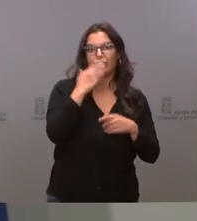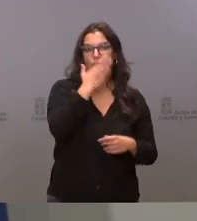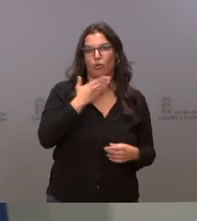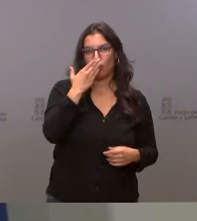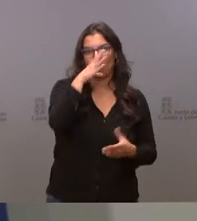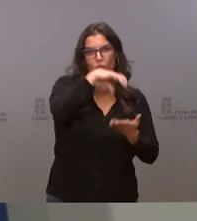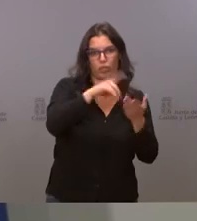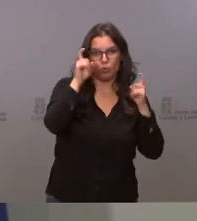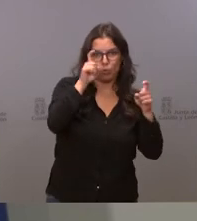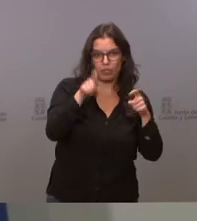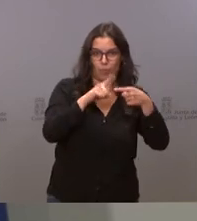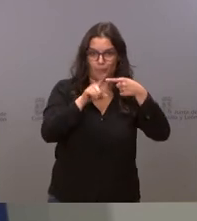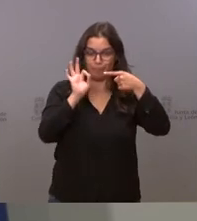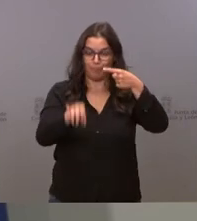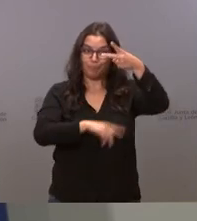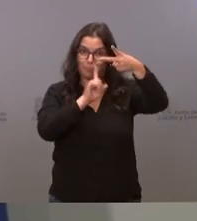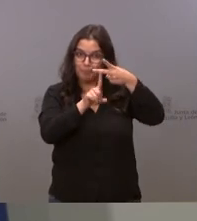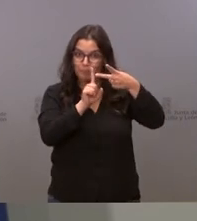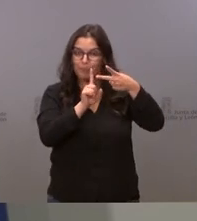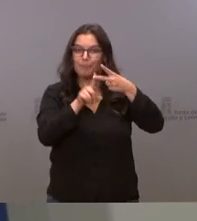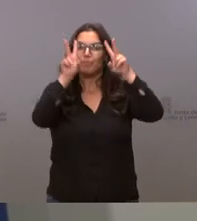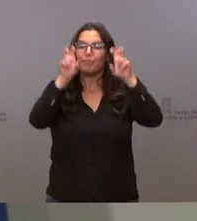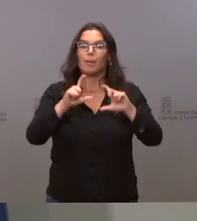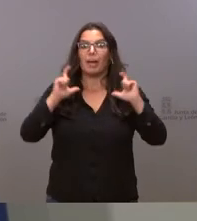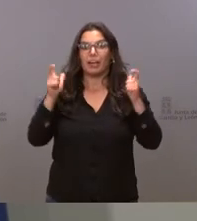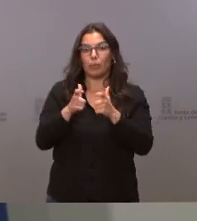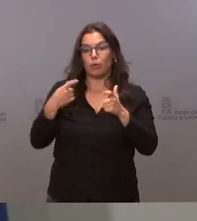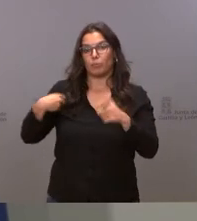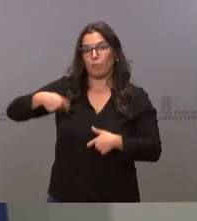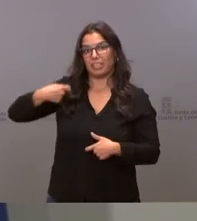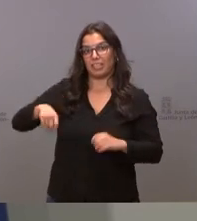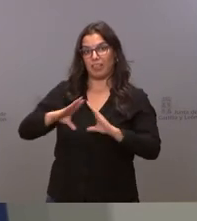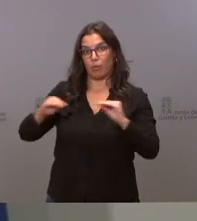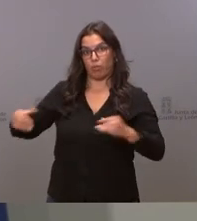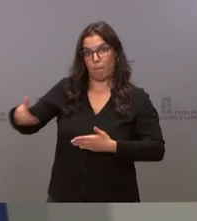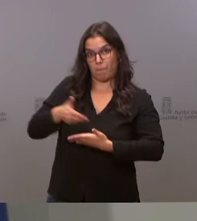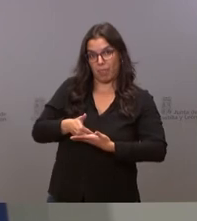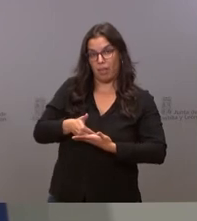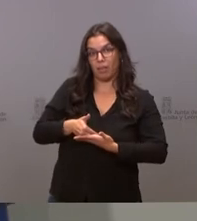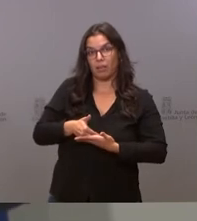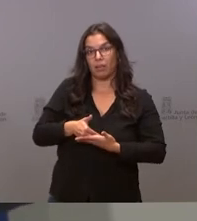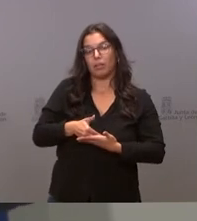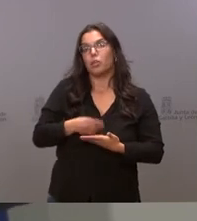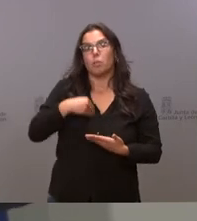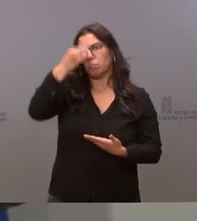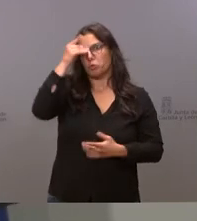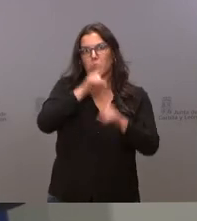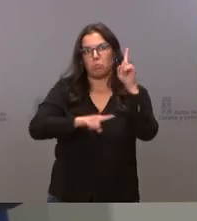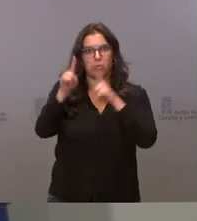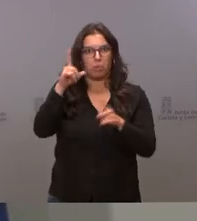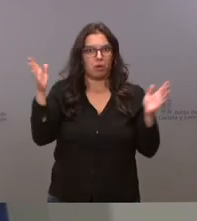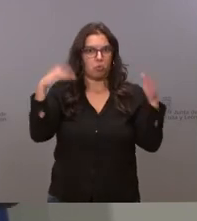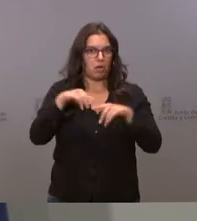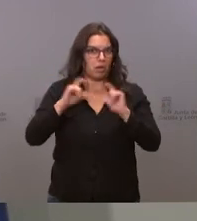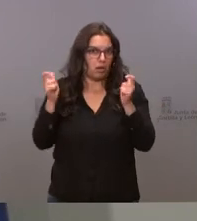con respecto a la reunión con Juanma Moreno creo yo que no tengamos ningún problema en reunirnos